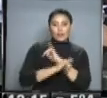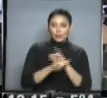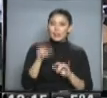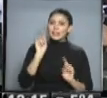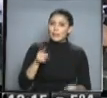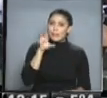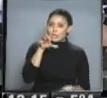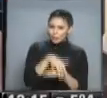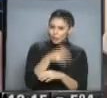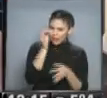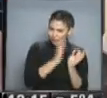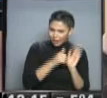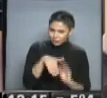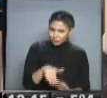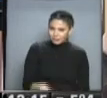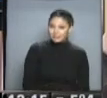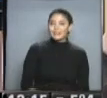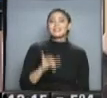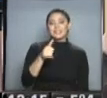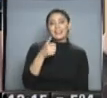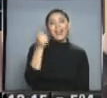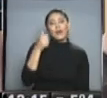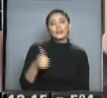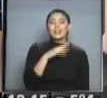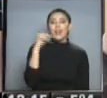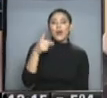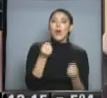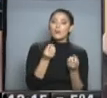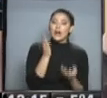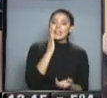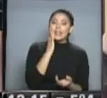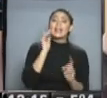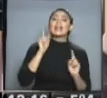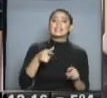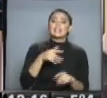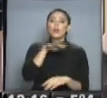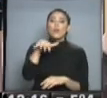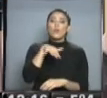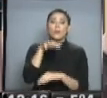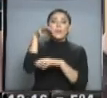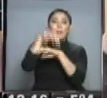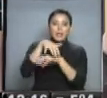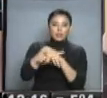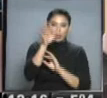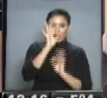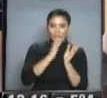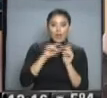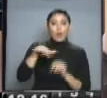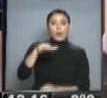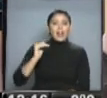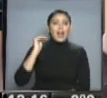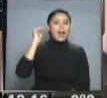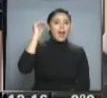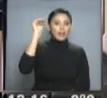Gaby, nevó en Misiones. Así es, Agustina, Juan. ¿Qué tal? Muy buenas tardes. Nevó en Bernardo de Irigoyen, en Misiones, una zona elevada,